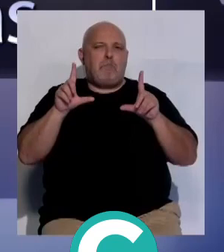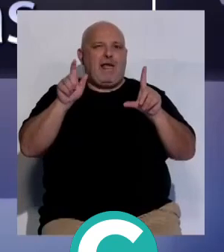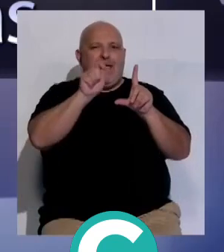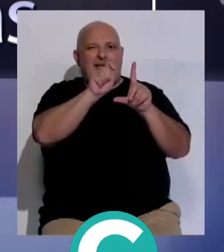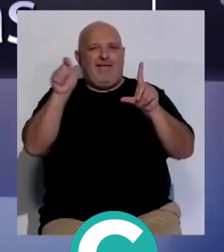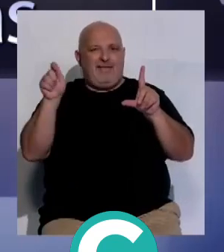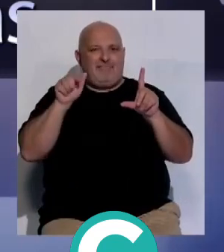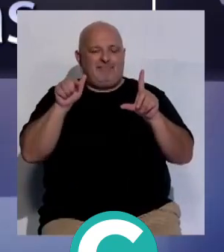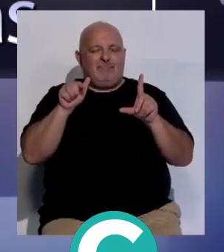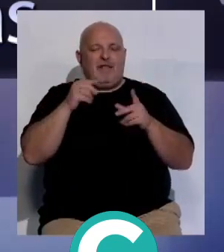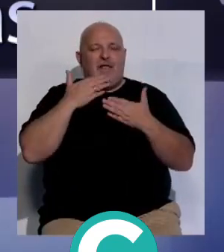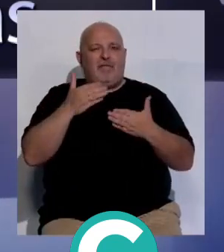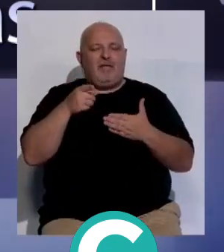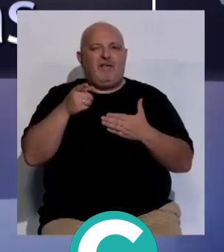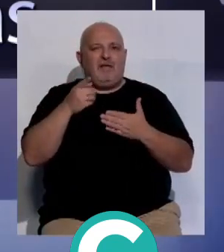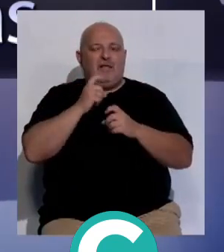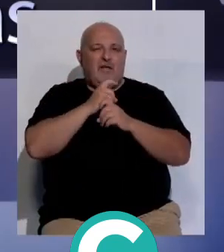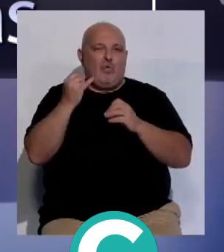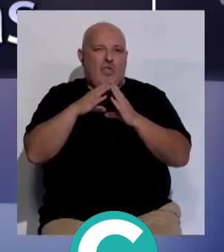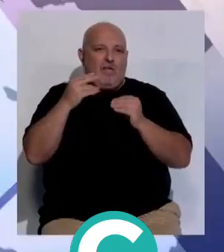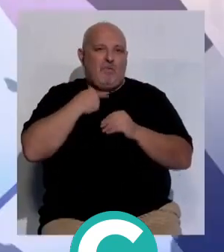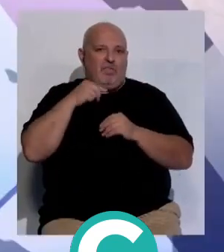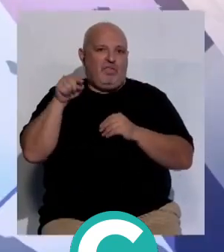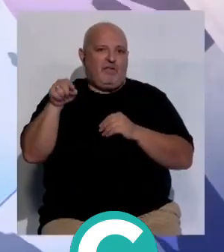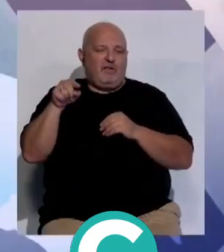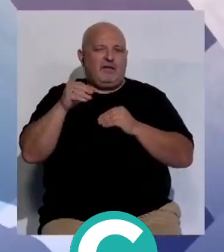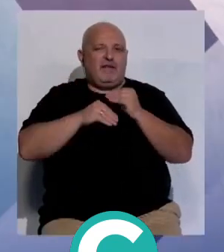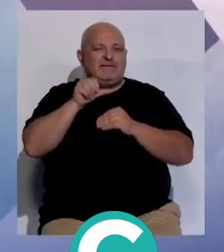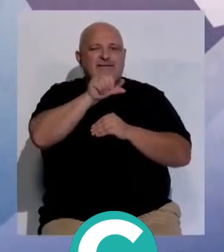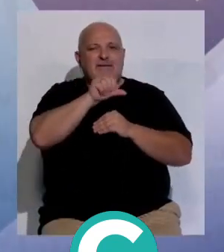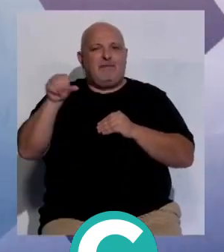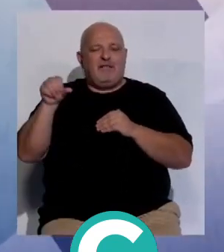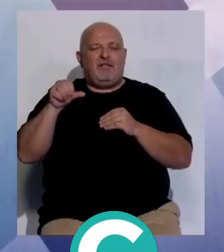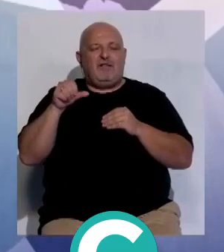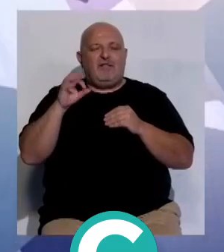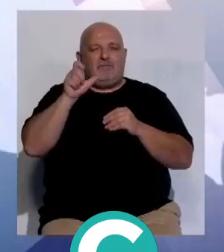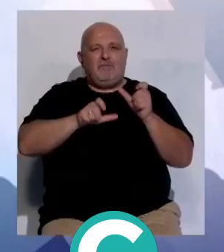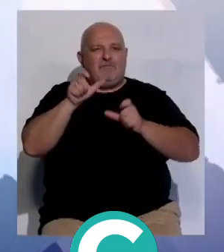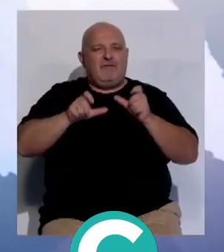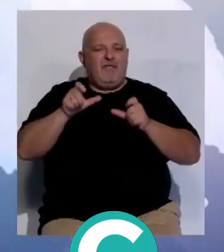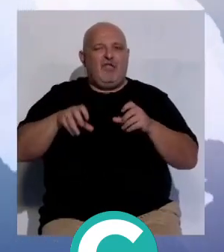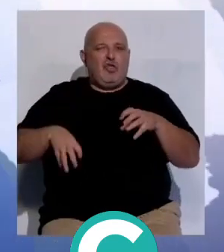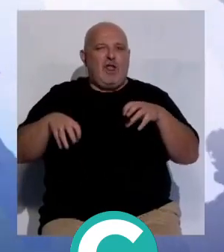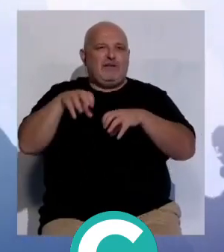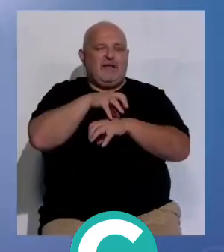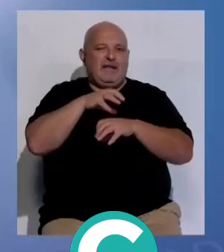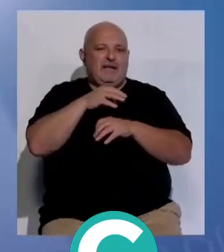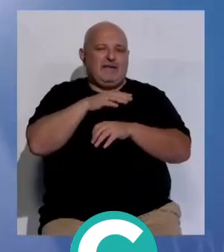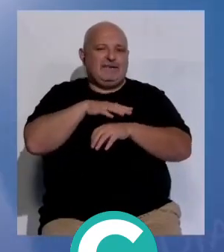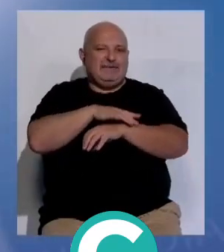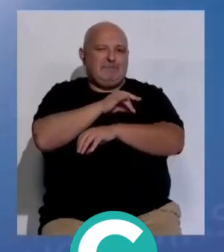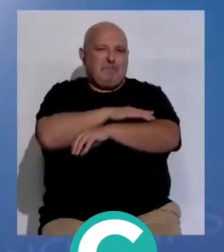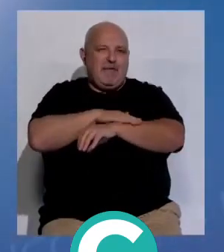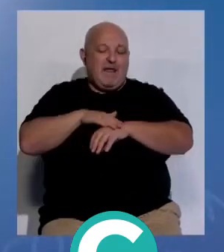conmemorativa así lo ha anunciado la Junta de Andalucía en la semana de donantes de órganos y tejidos la